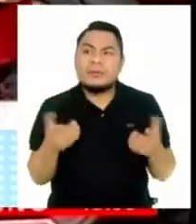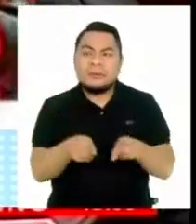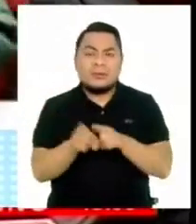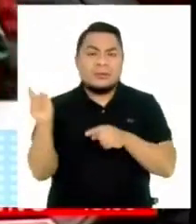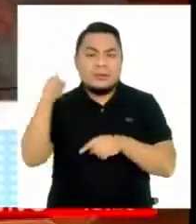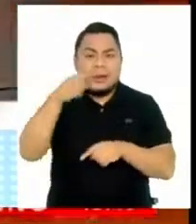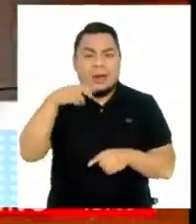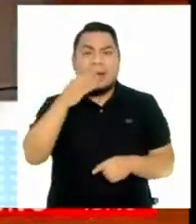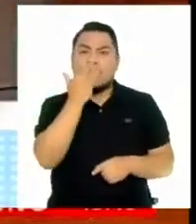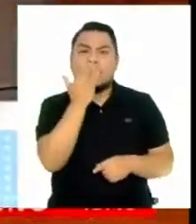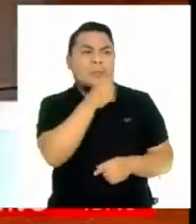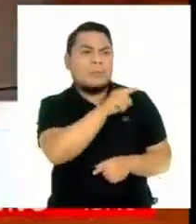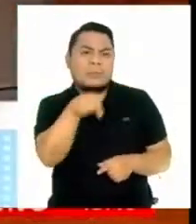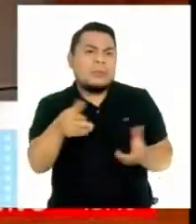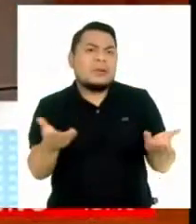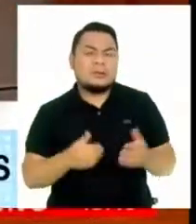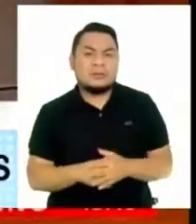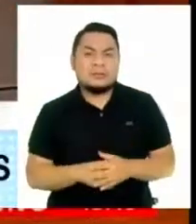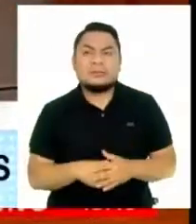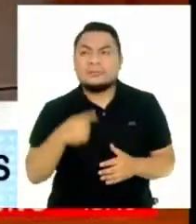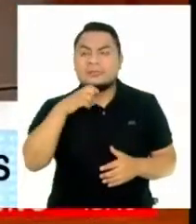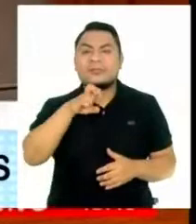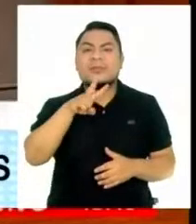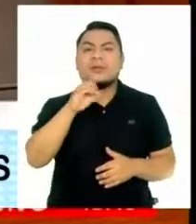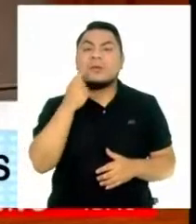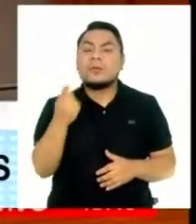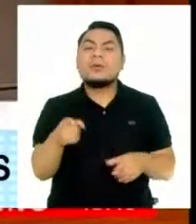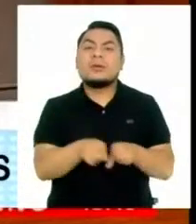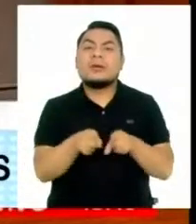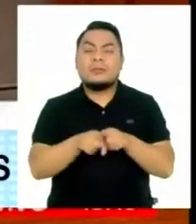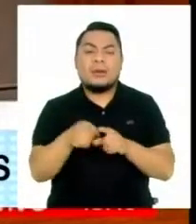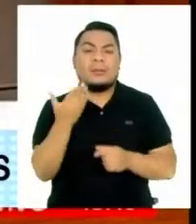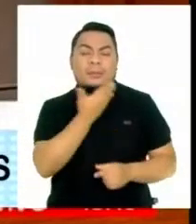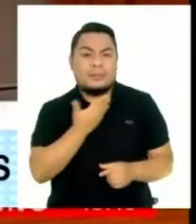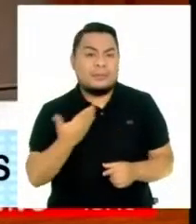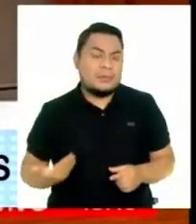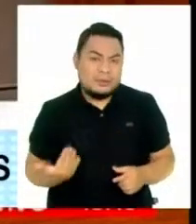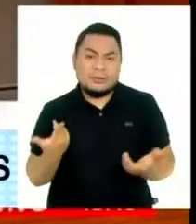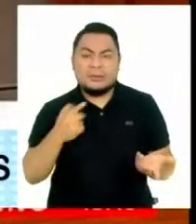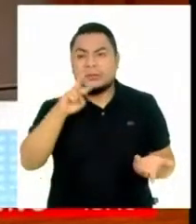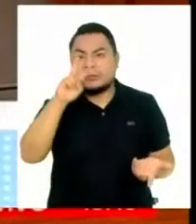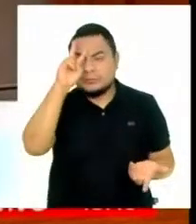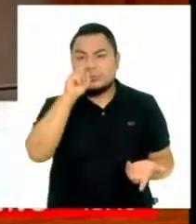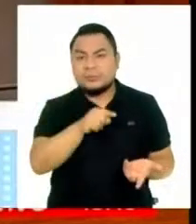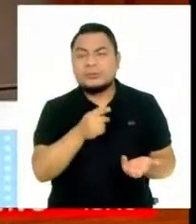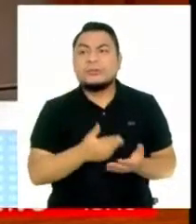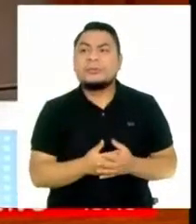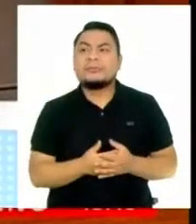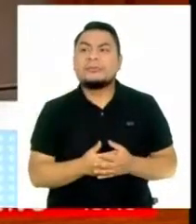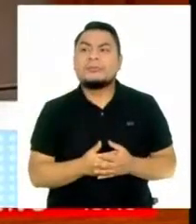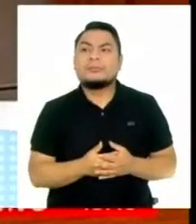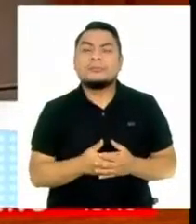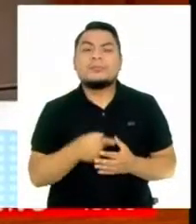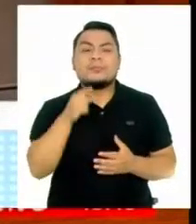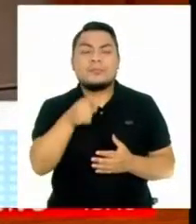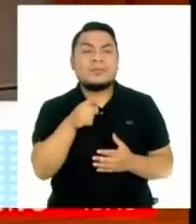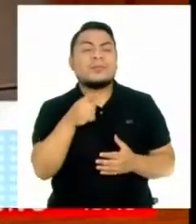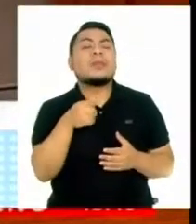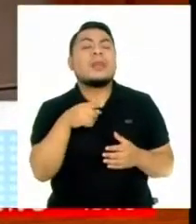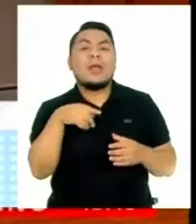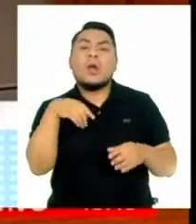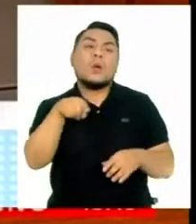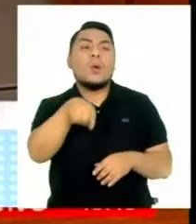también al señor Maduro. El señor Evo Morales ha sido presidente de la república, con